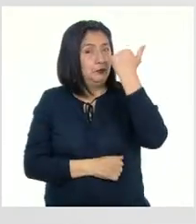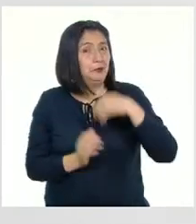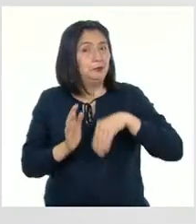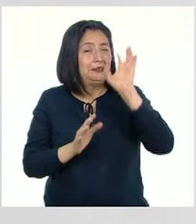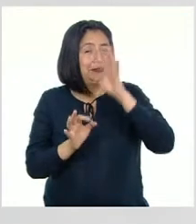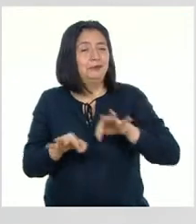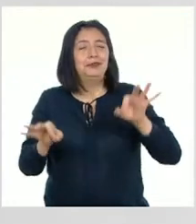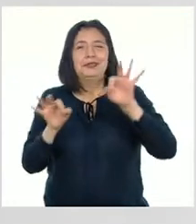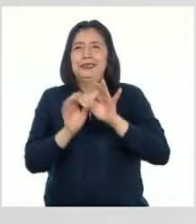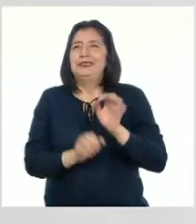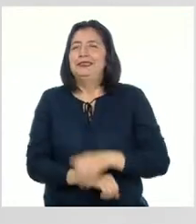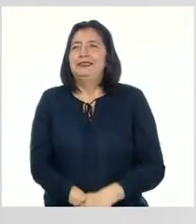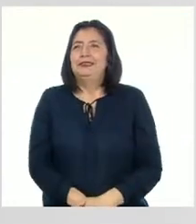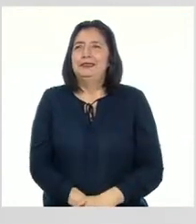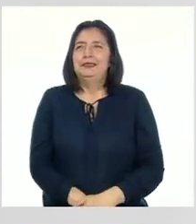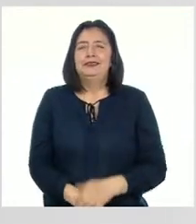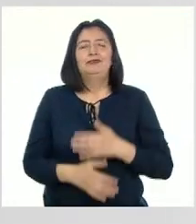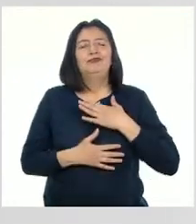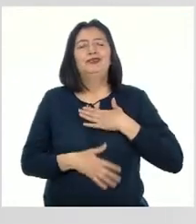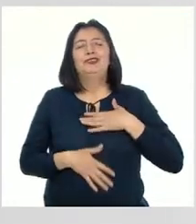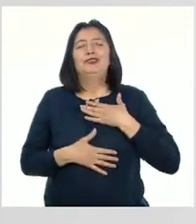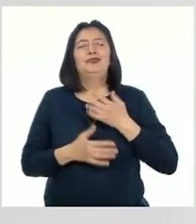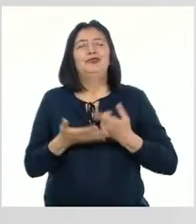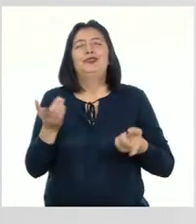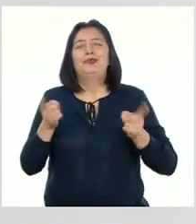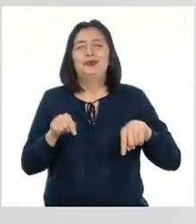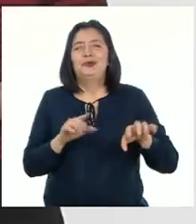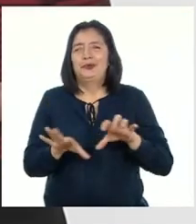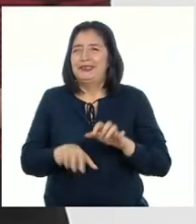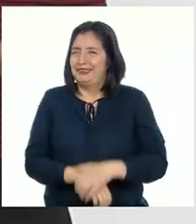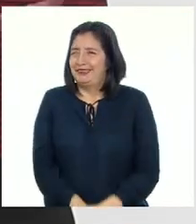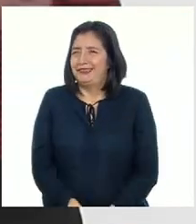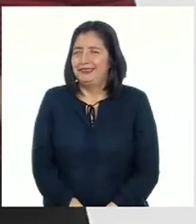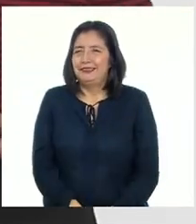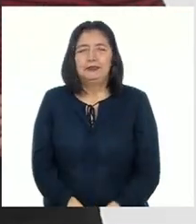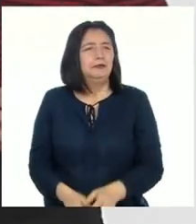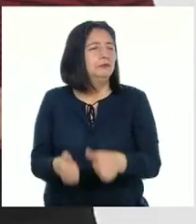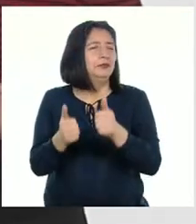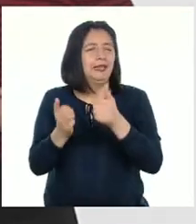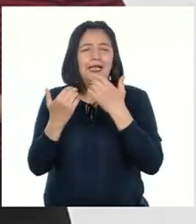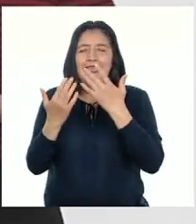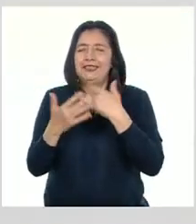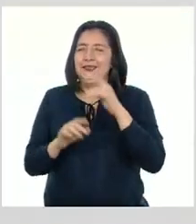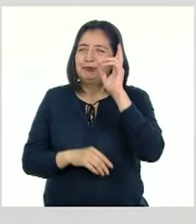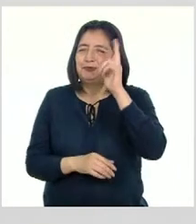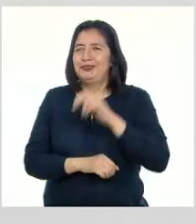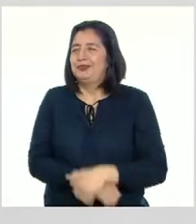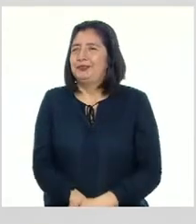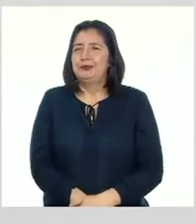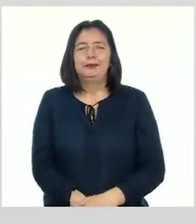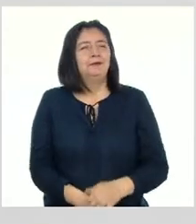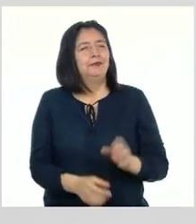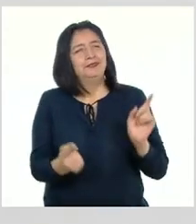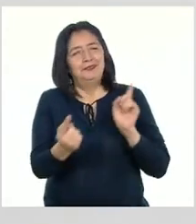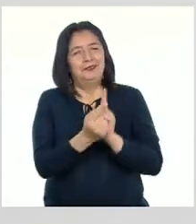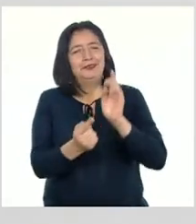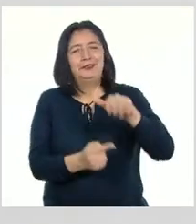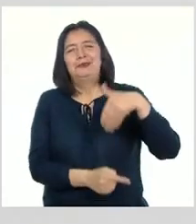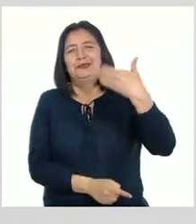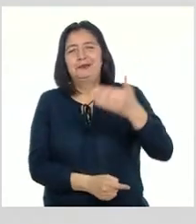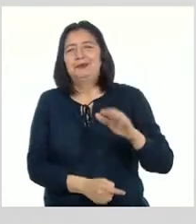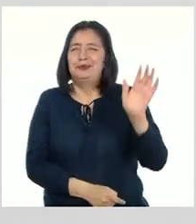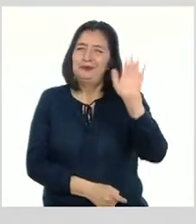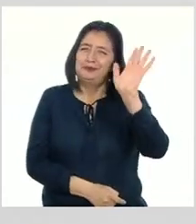importante Disfruten el proceso Muchas gracias profesora Hasta la próxima